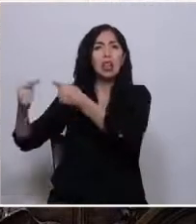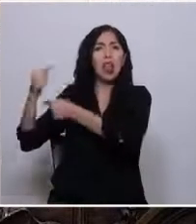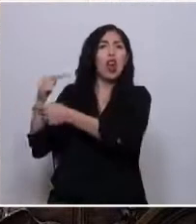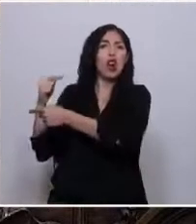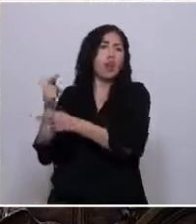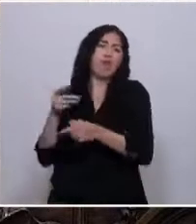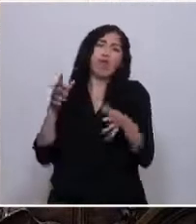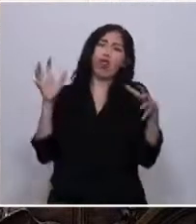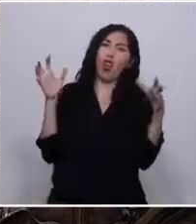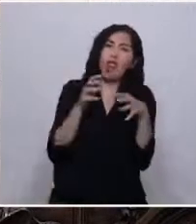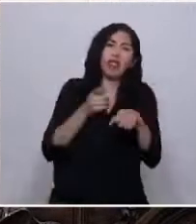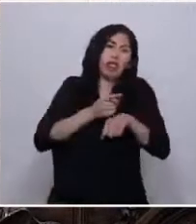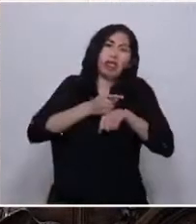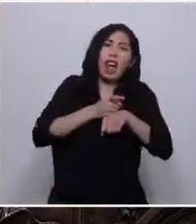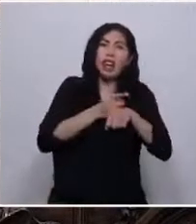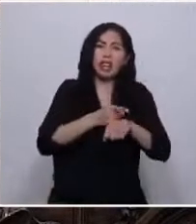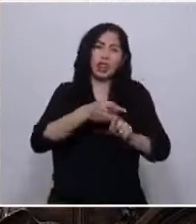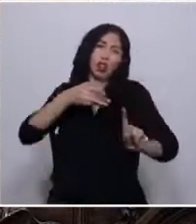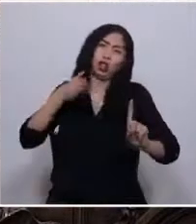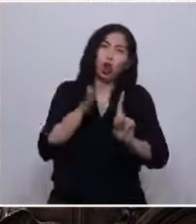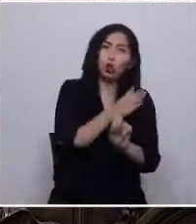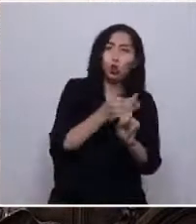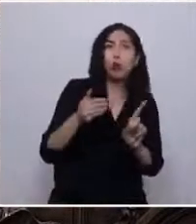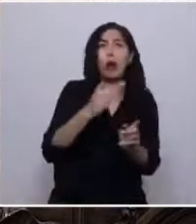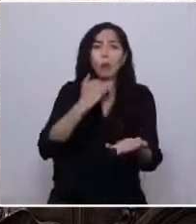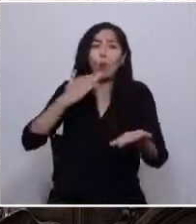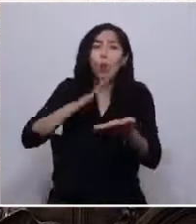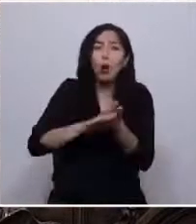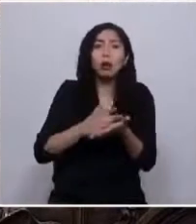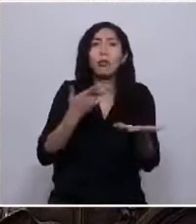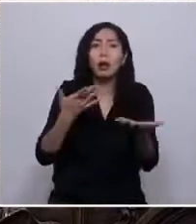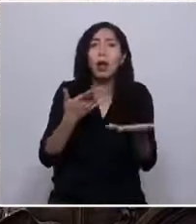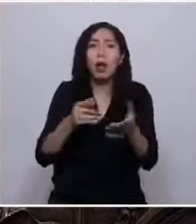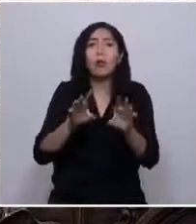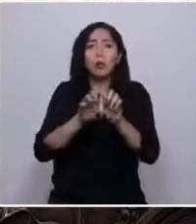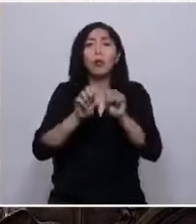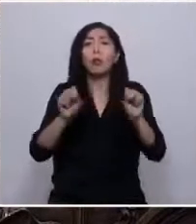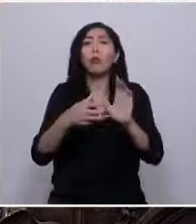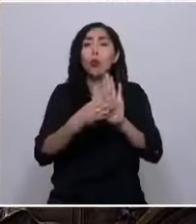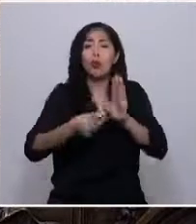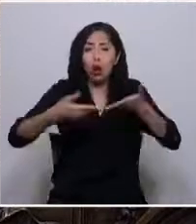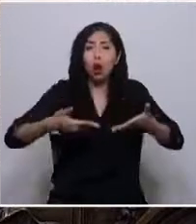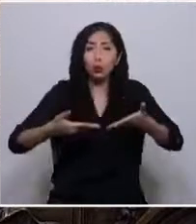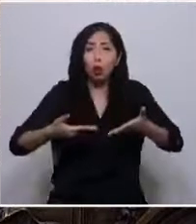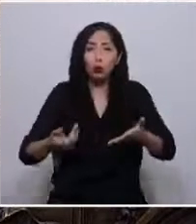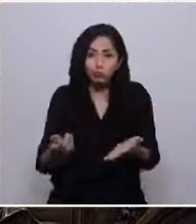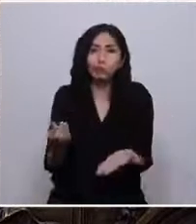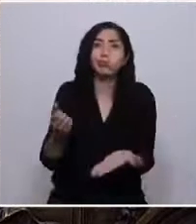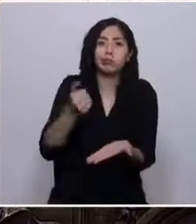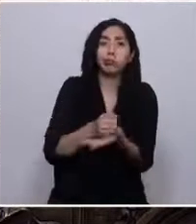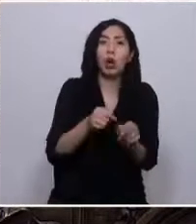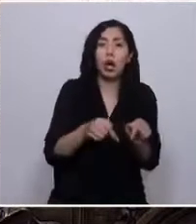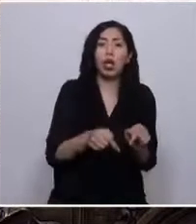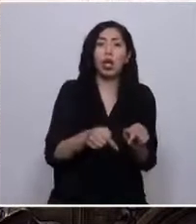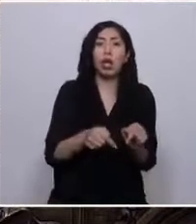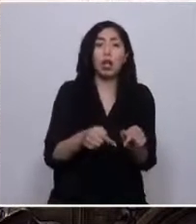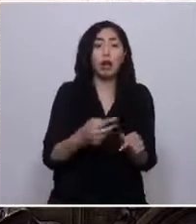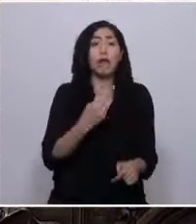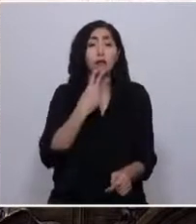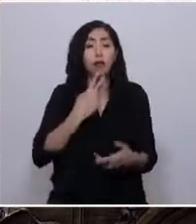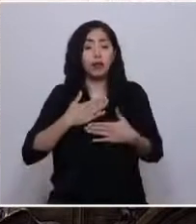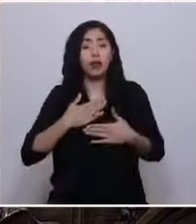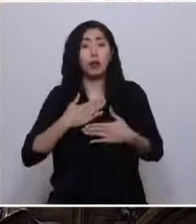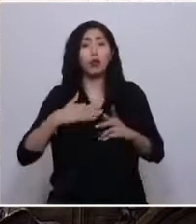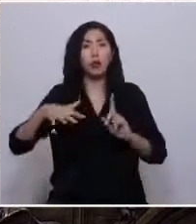torturas, muerte, para instalar el modelo actual. Vivimos un momento histórico y estamos obligadas a